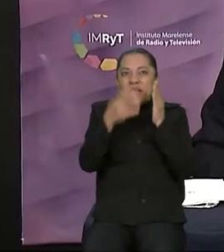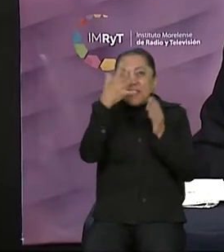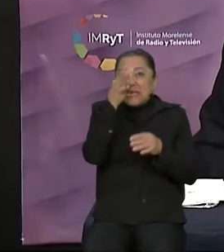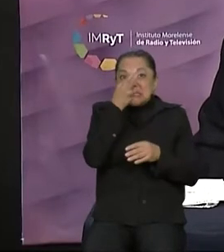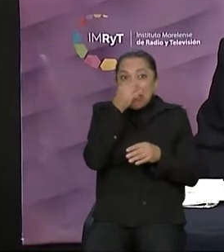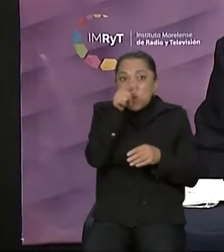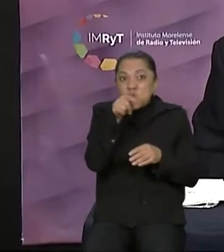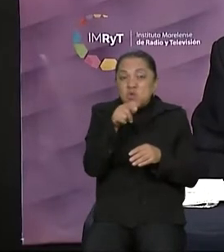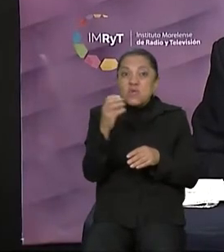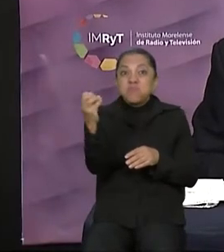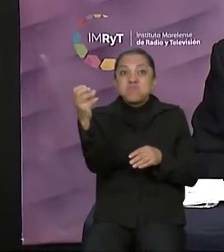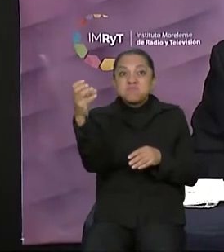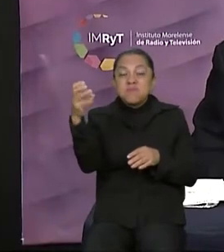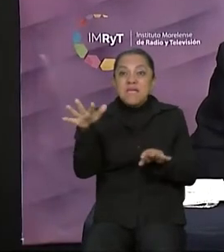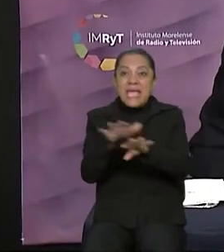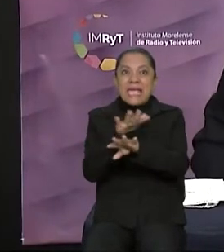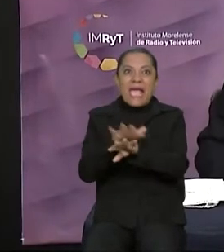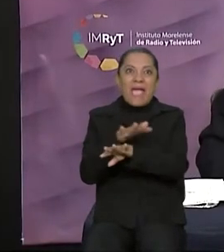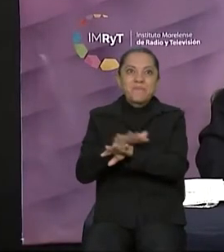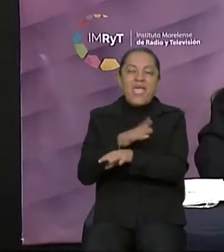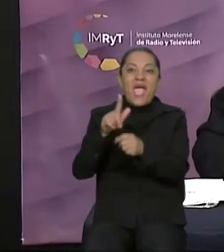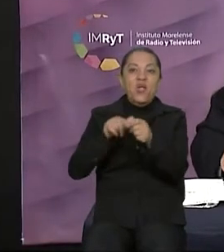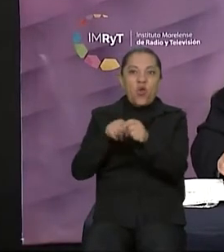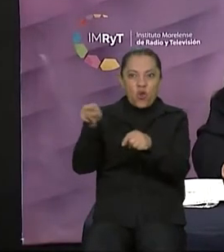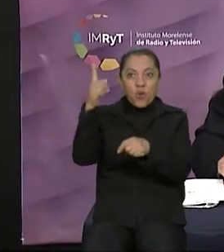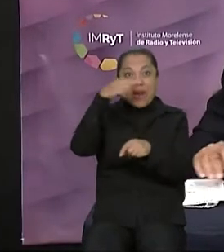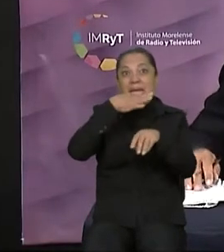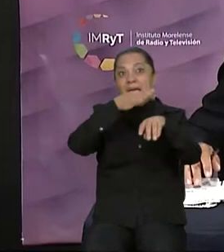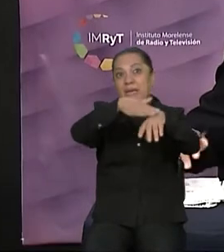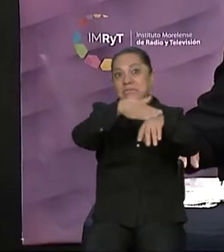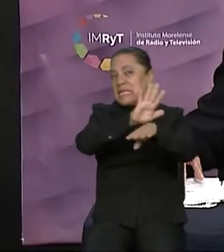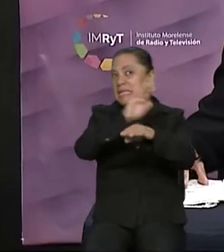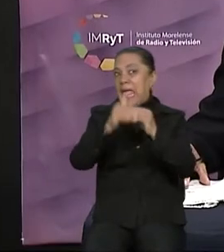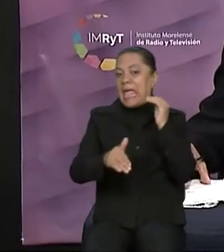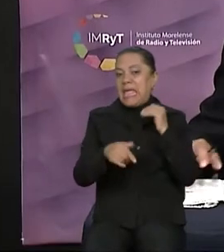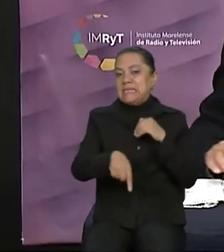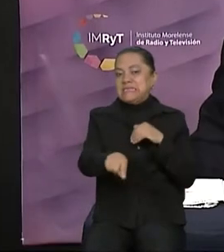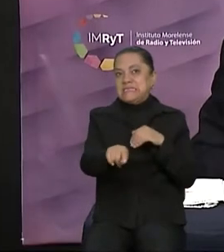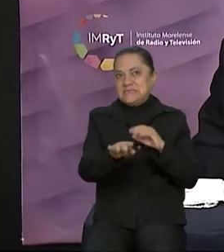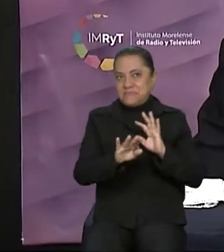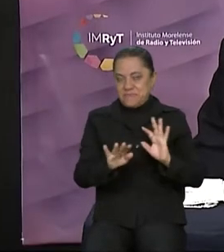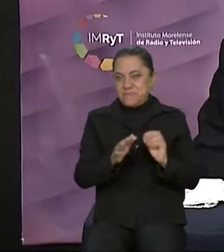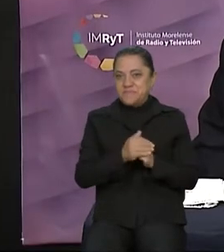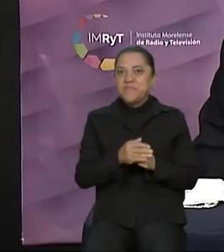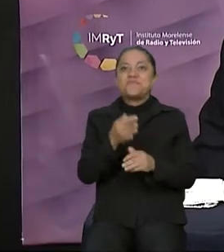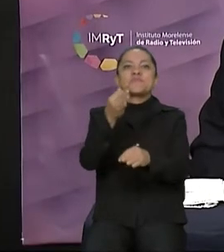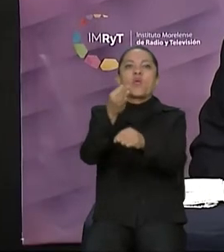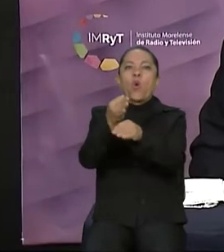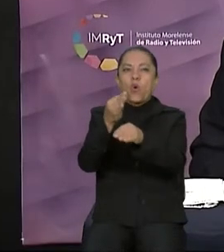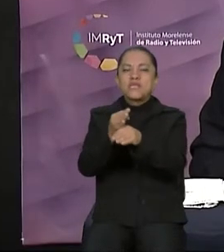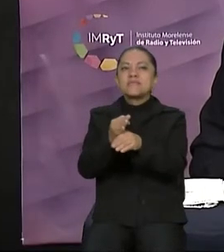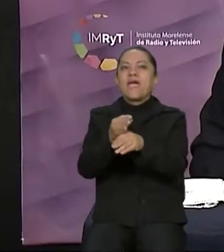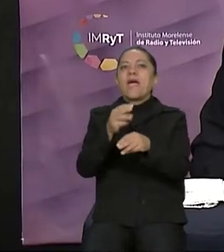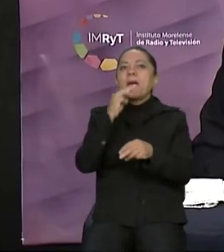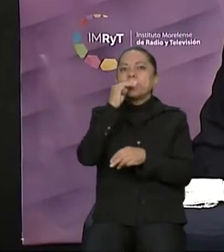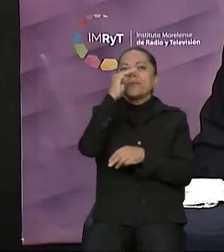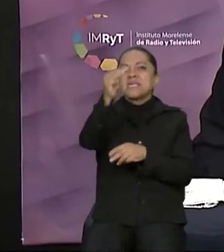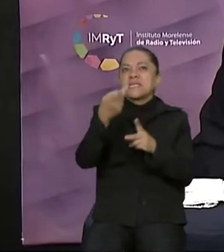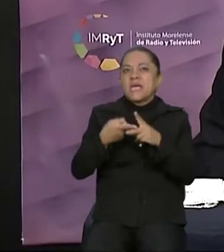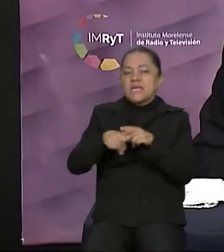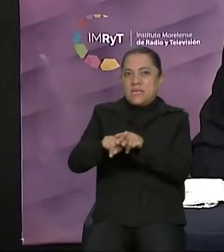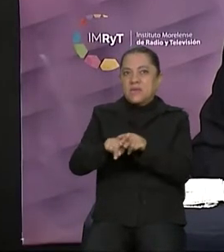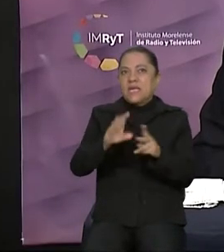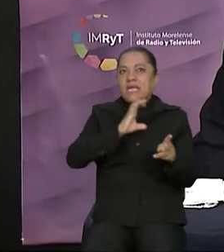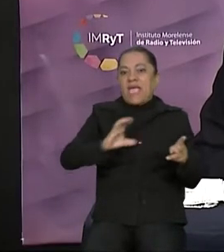señal que está a punto de terminar su tiempo. Así es, ahora es momento del mensaje inicial de la candidata Hortensia Figueroa